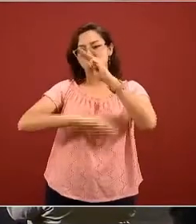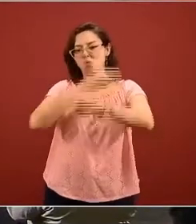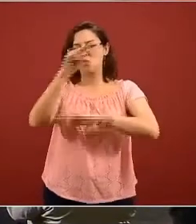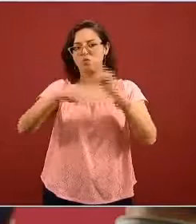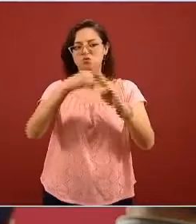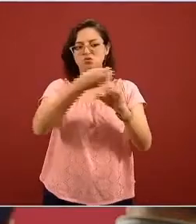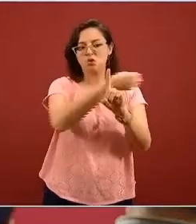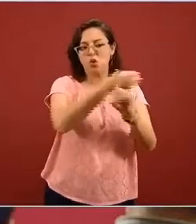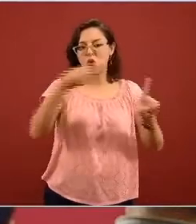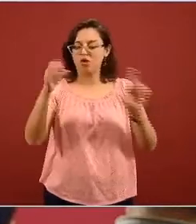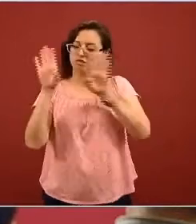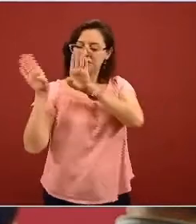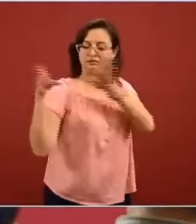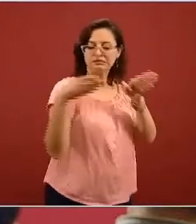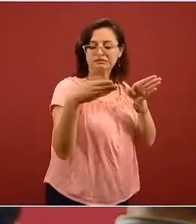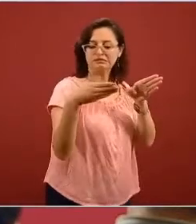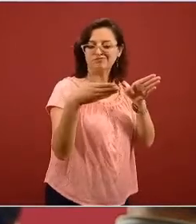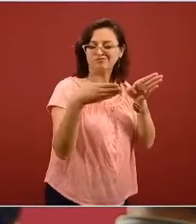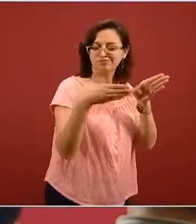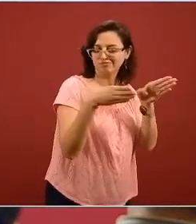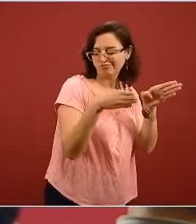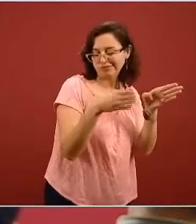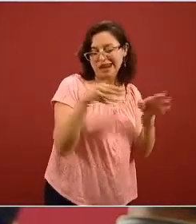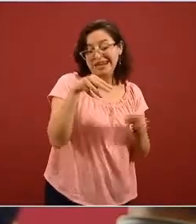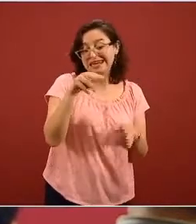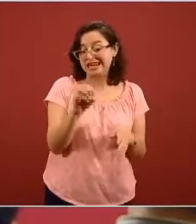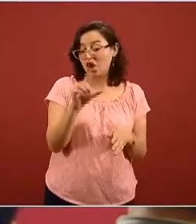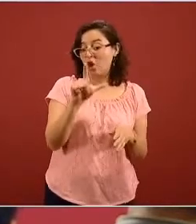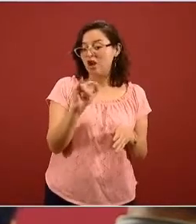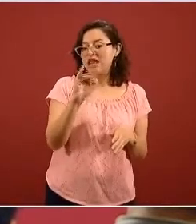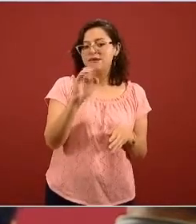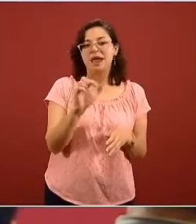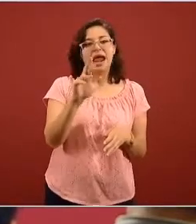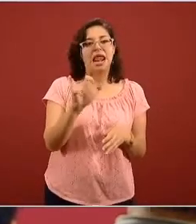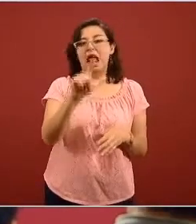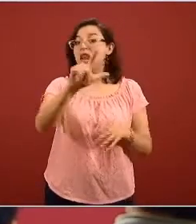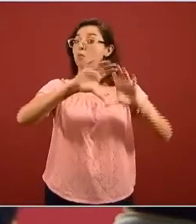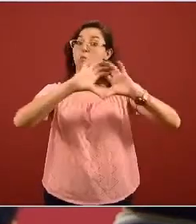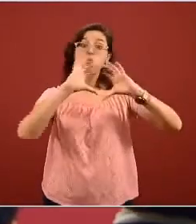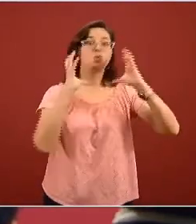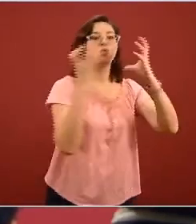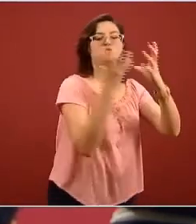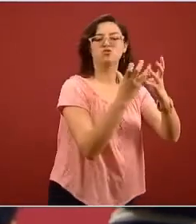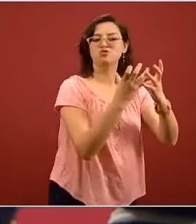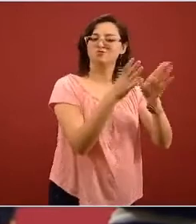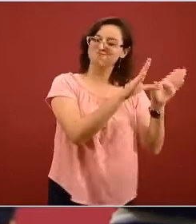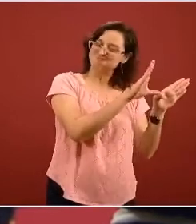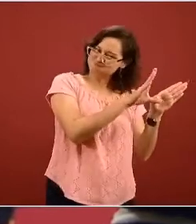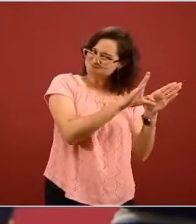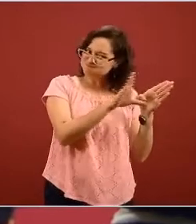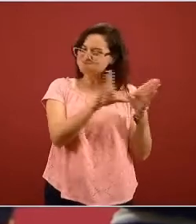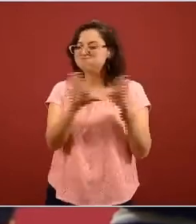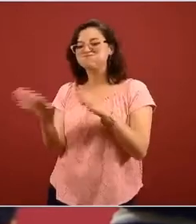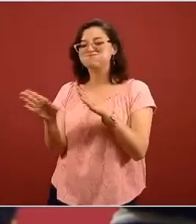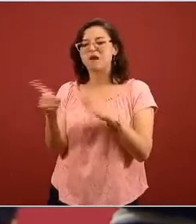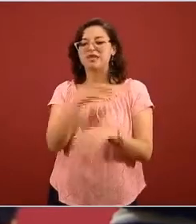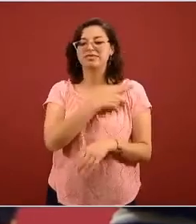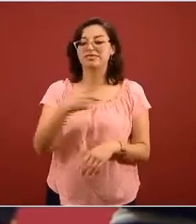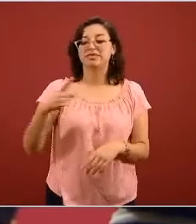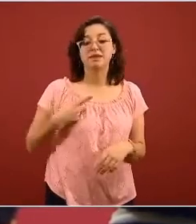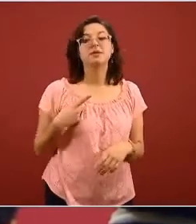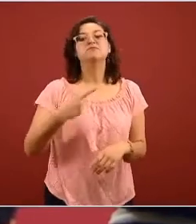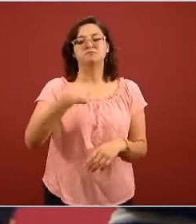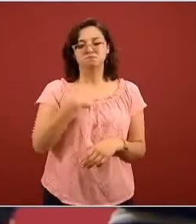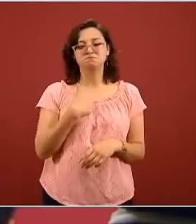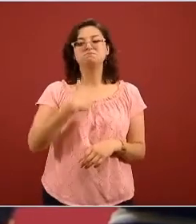en general el sistema neoliberal puesto que esto que estamos viviendo estoy convencida como muchos y muchas